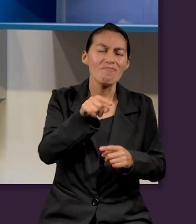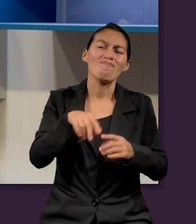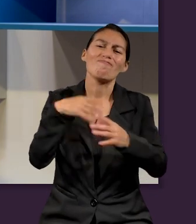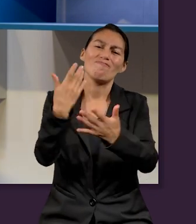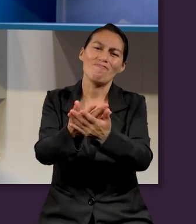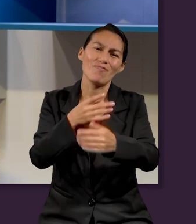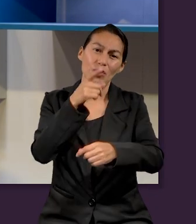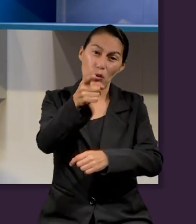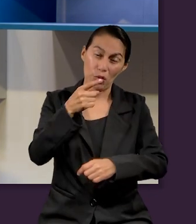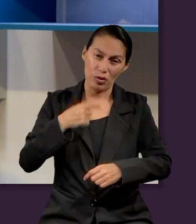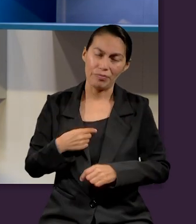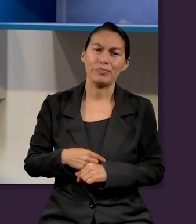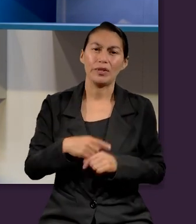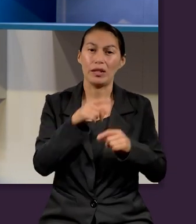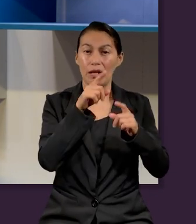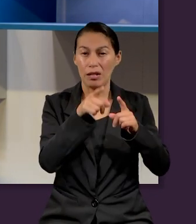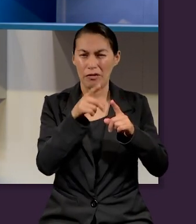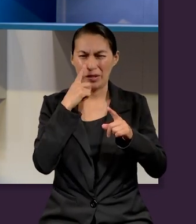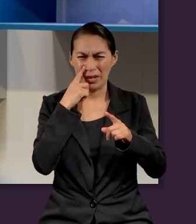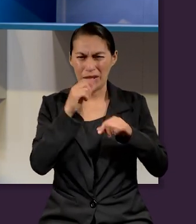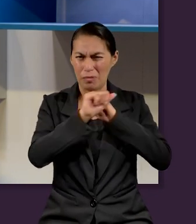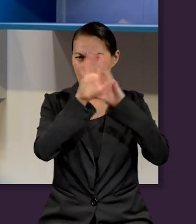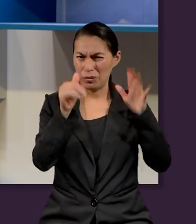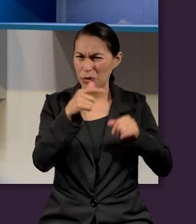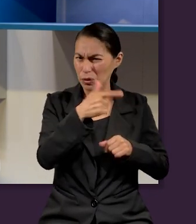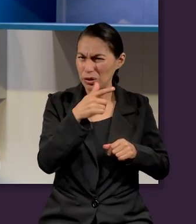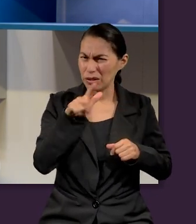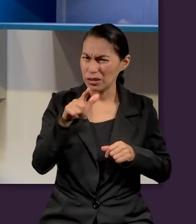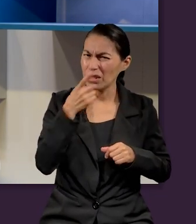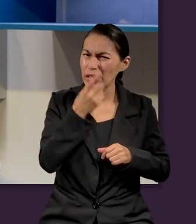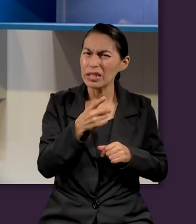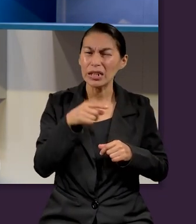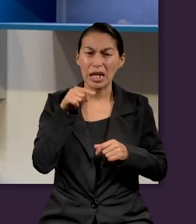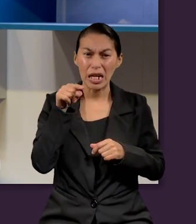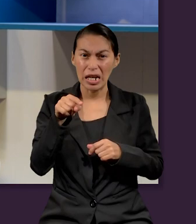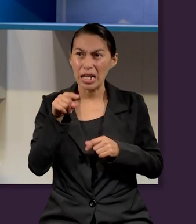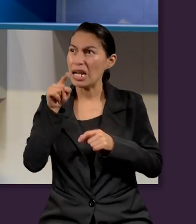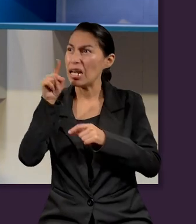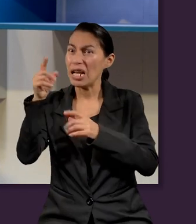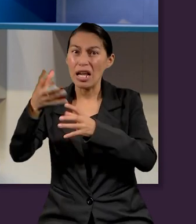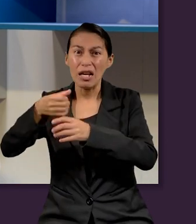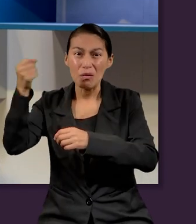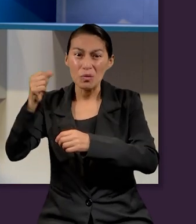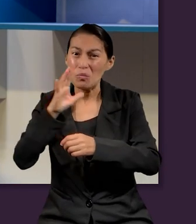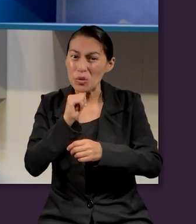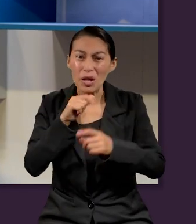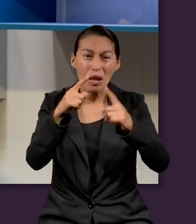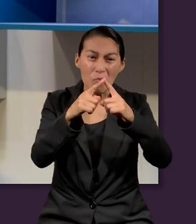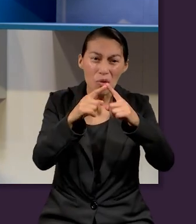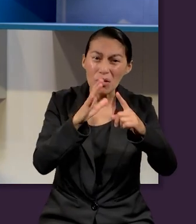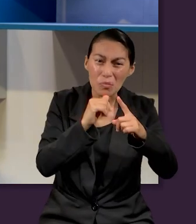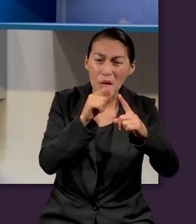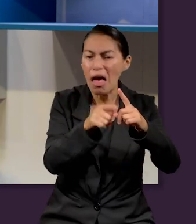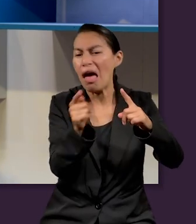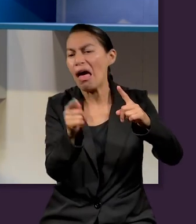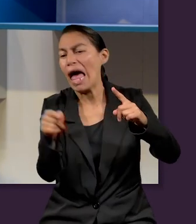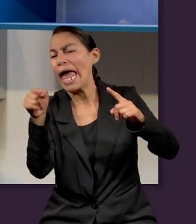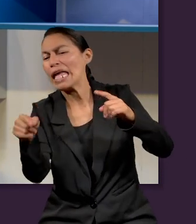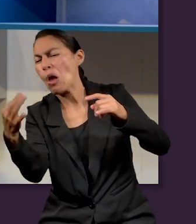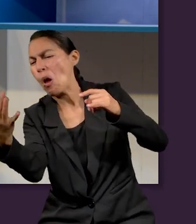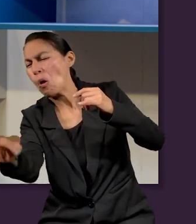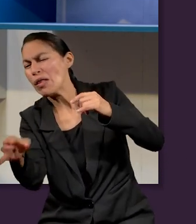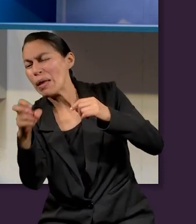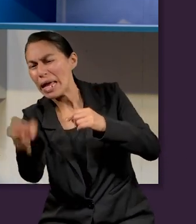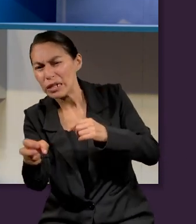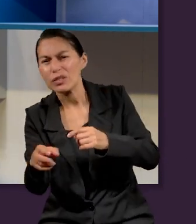remanente. Ya lo vimos Apocalipsis 12.17. Entonces el dragón se llenó de ira contra la mujer y se fue a hacer guerra contra el resto, contra los últimos,